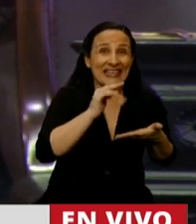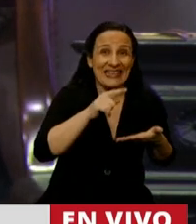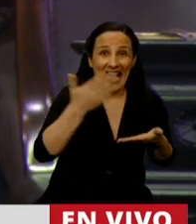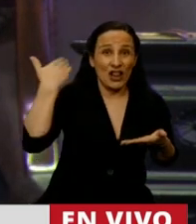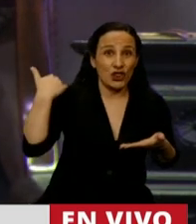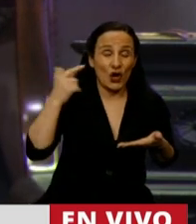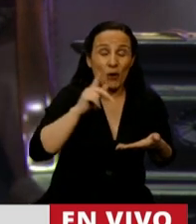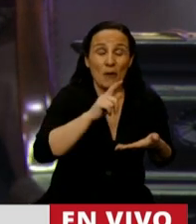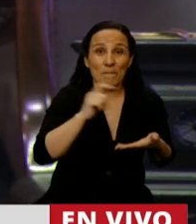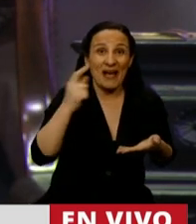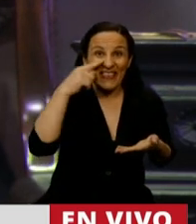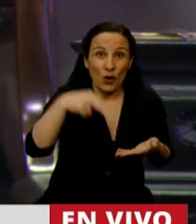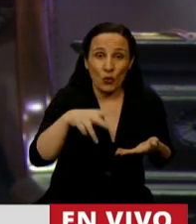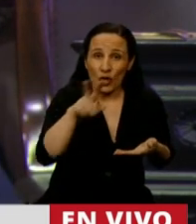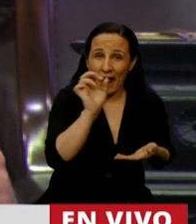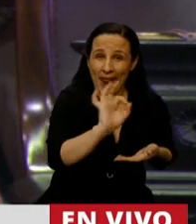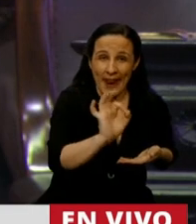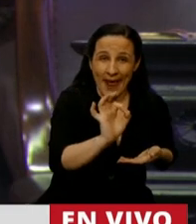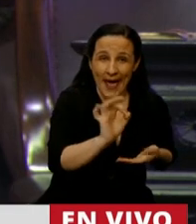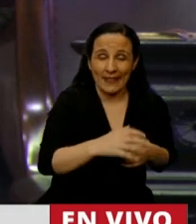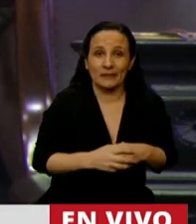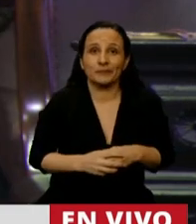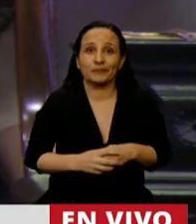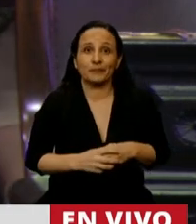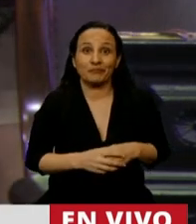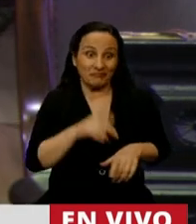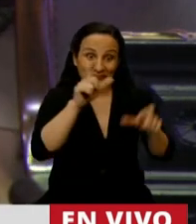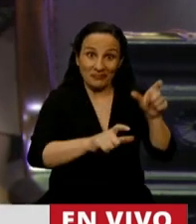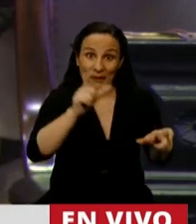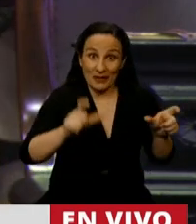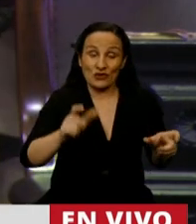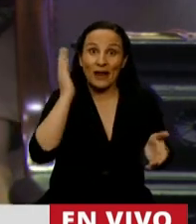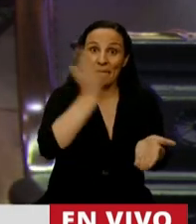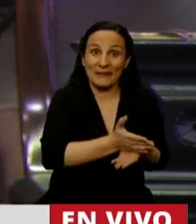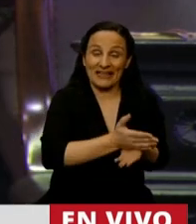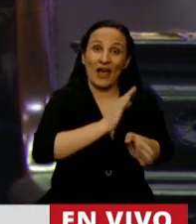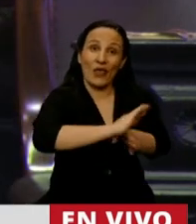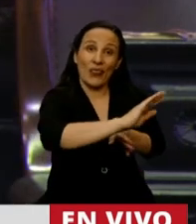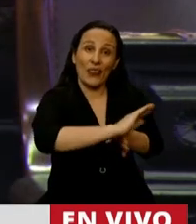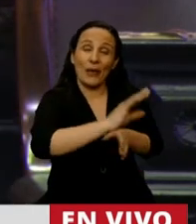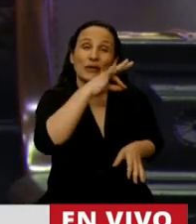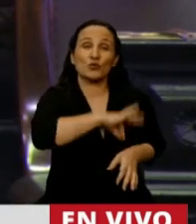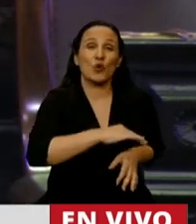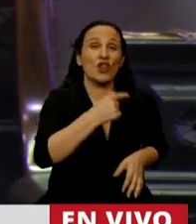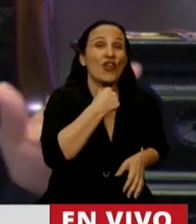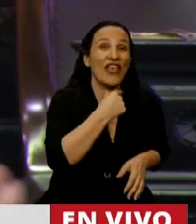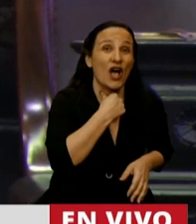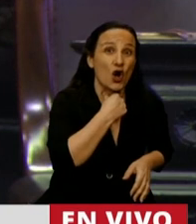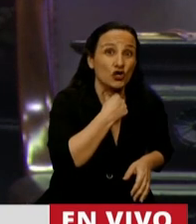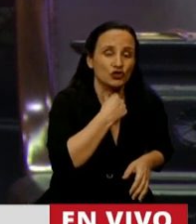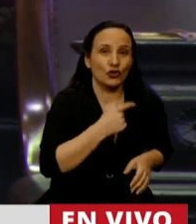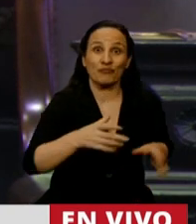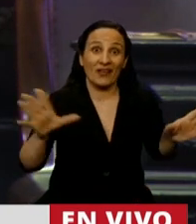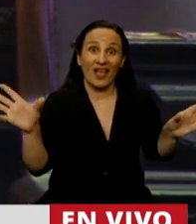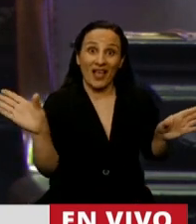cobrado en el mes de junio. A la mitad de esa planta de personal se le adeuda el sueldo de agosto, y a todo